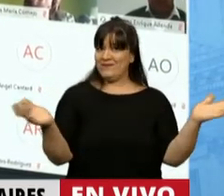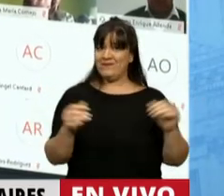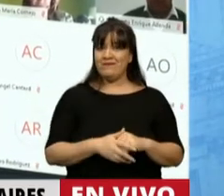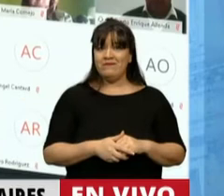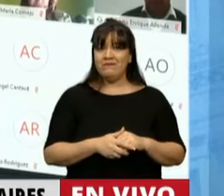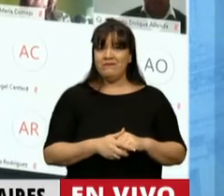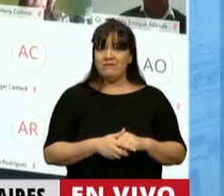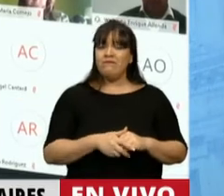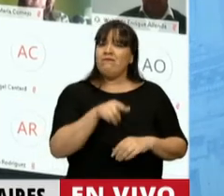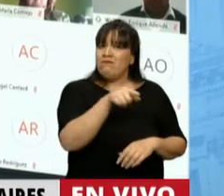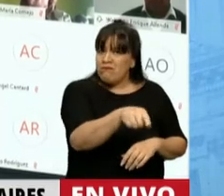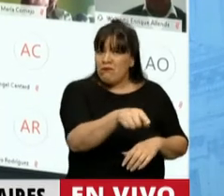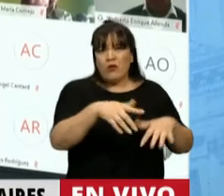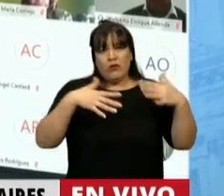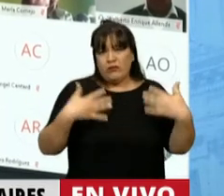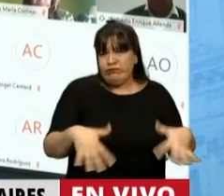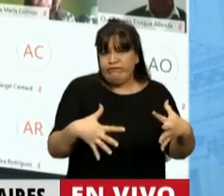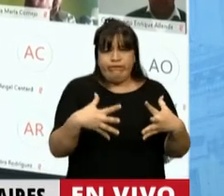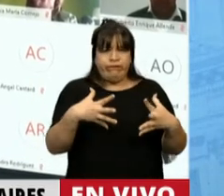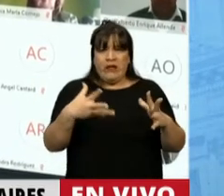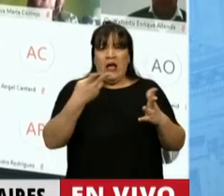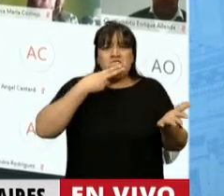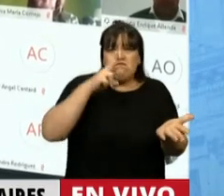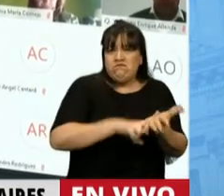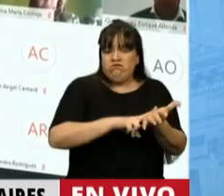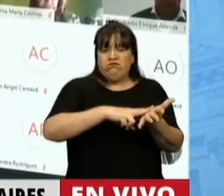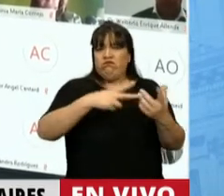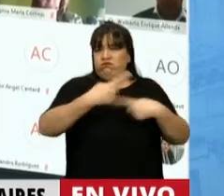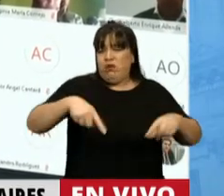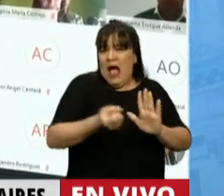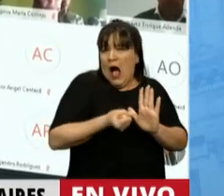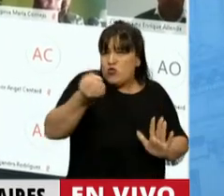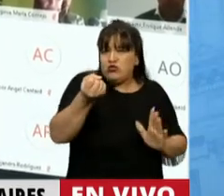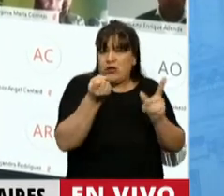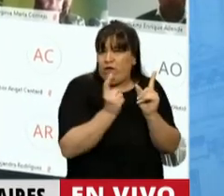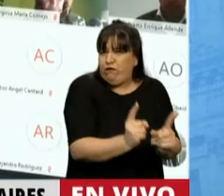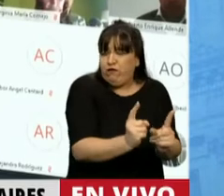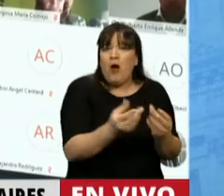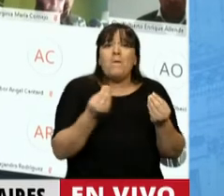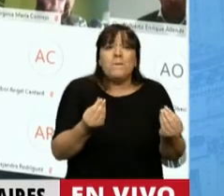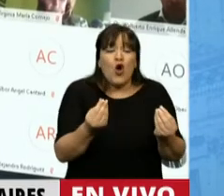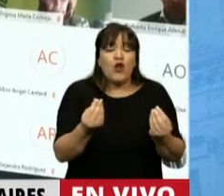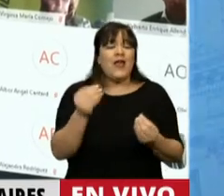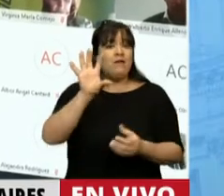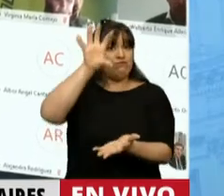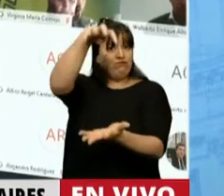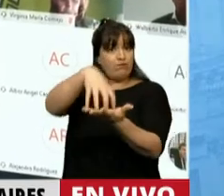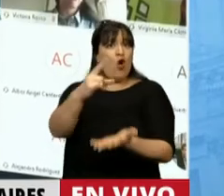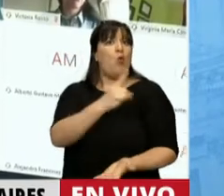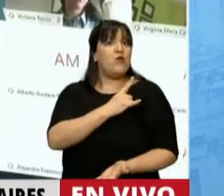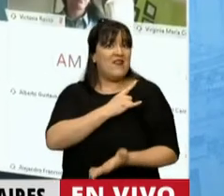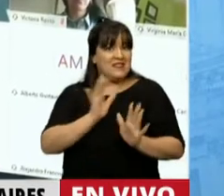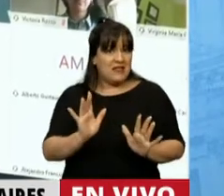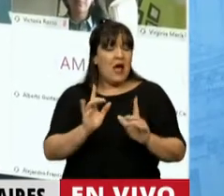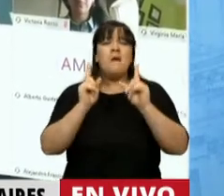Está avanzando la austeridad fiscal y el ajuste, porque en el marco de la universidad, que el